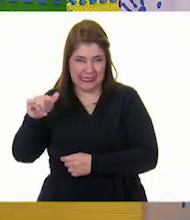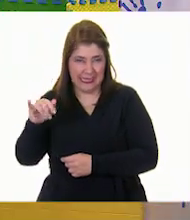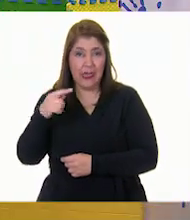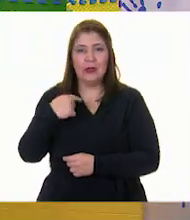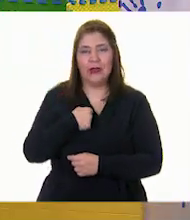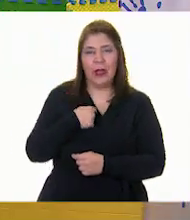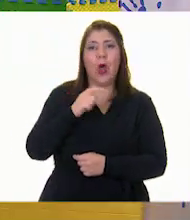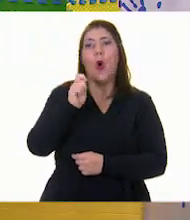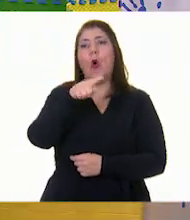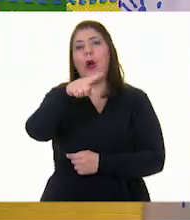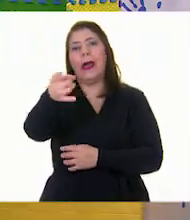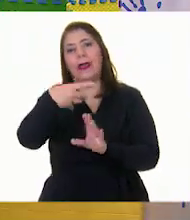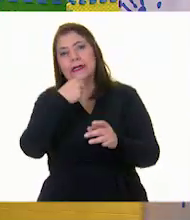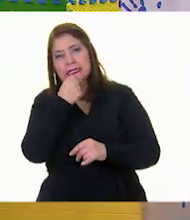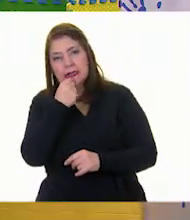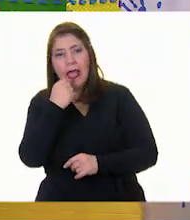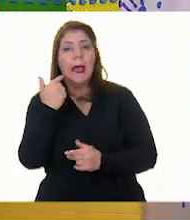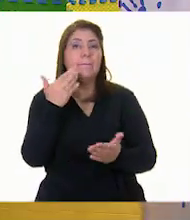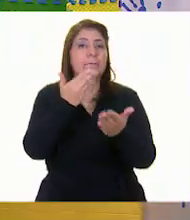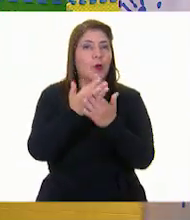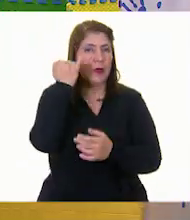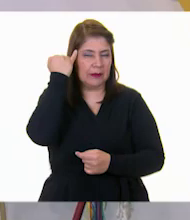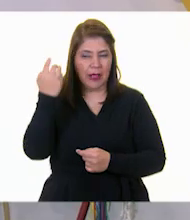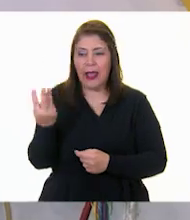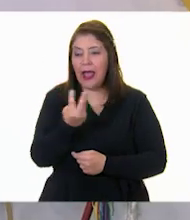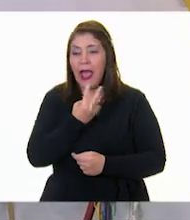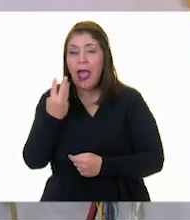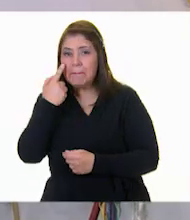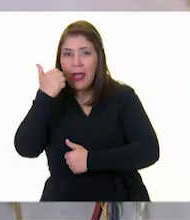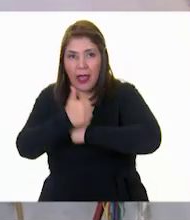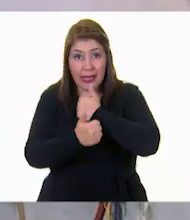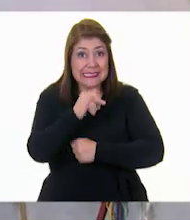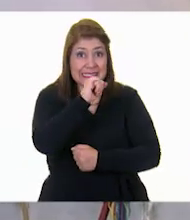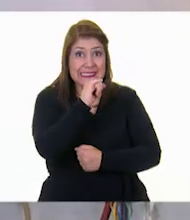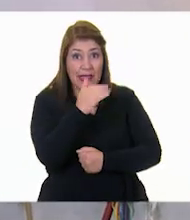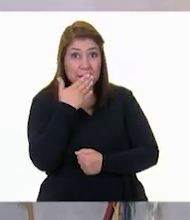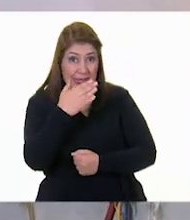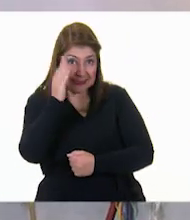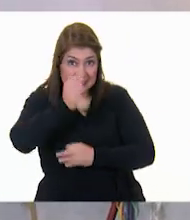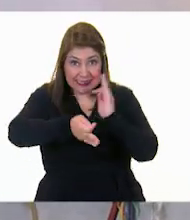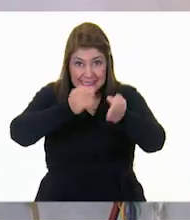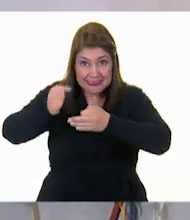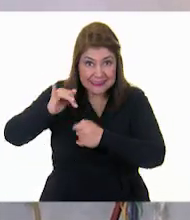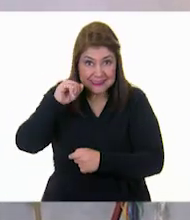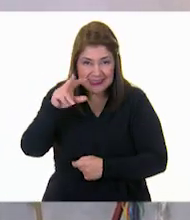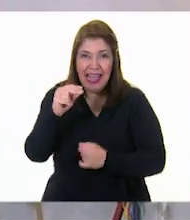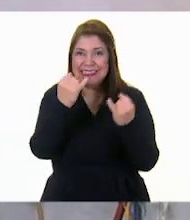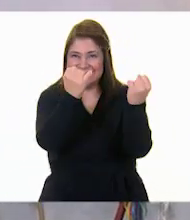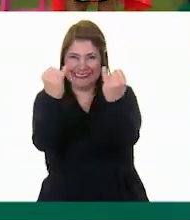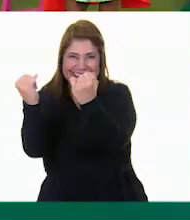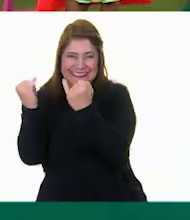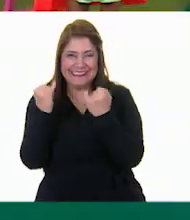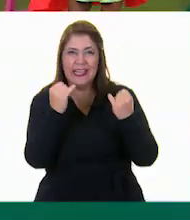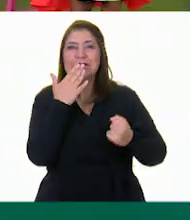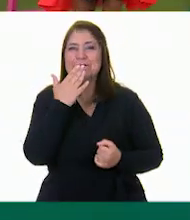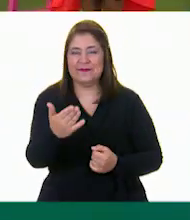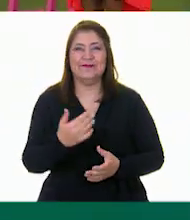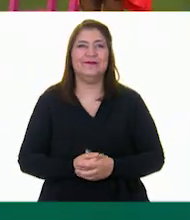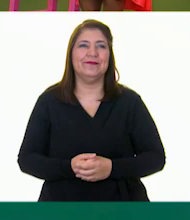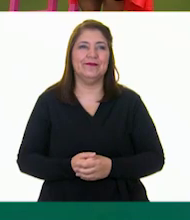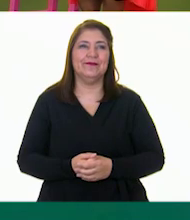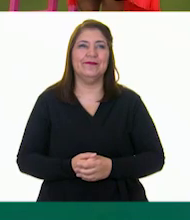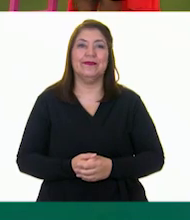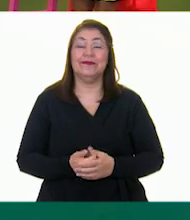su propuesta y yo. Sí, sí, perfecto. ¿Qué dicen niñas y niños? ¿Aceptan? Muy bien.